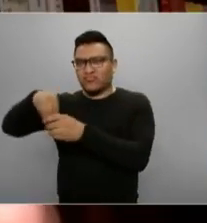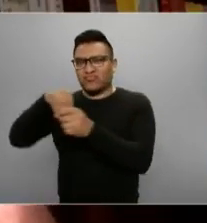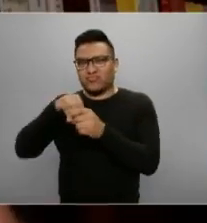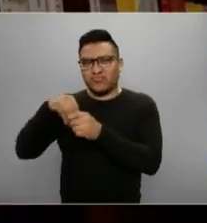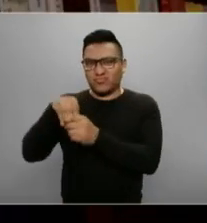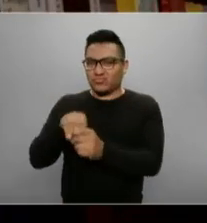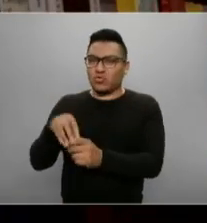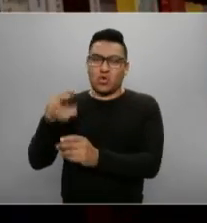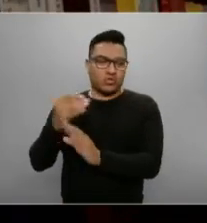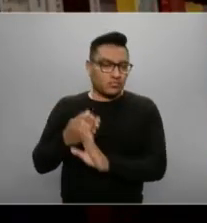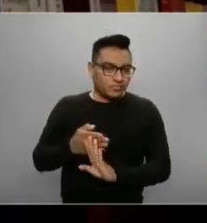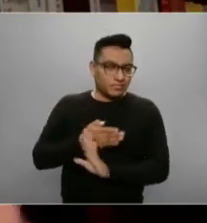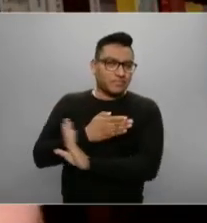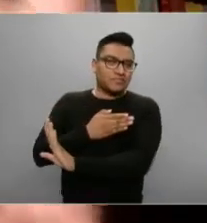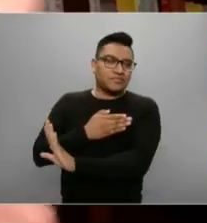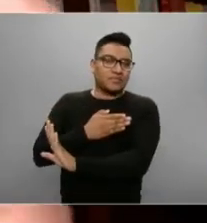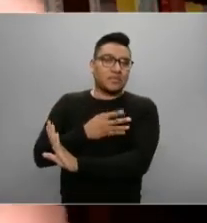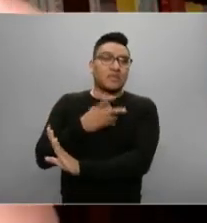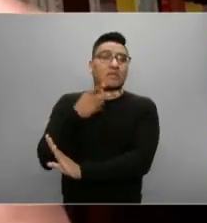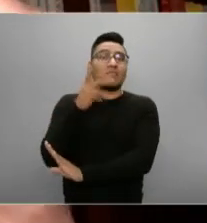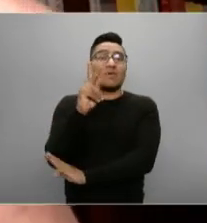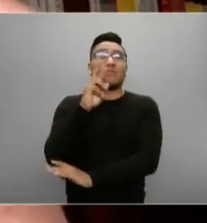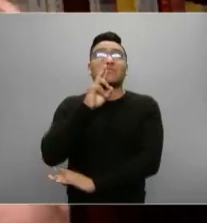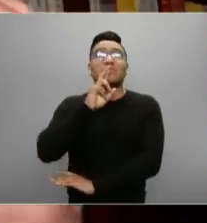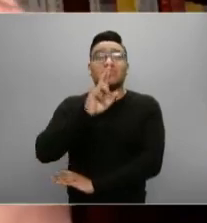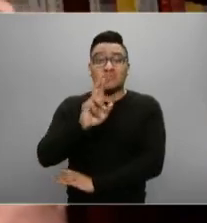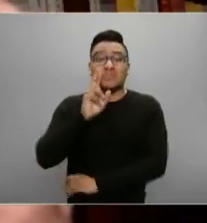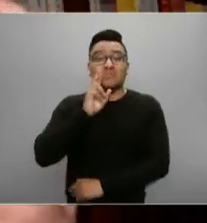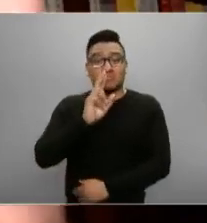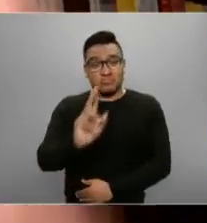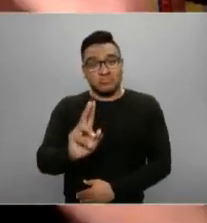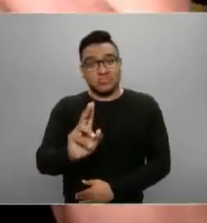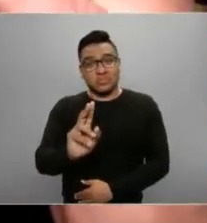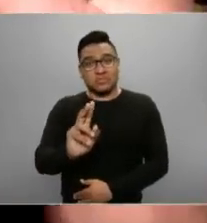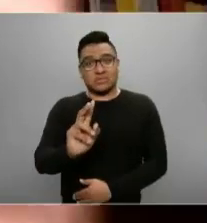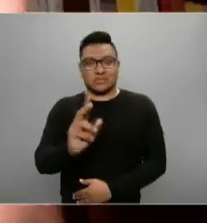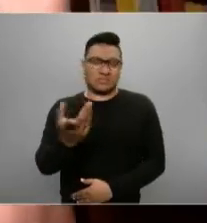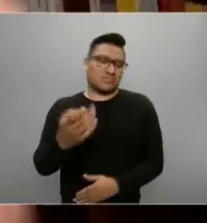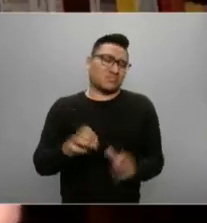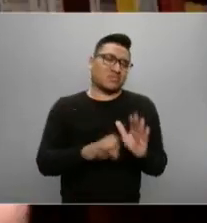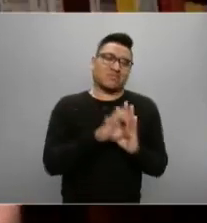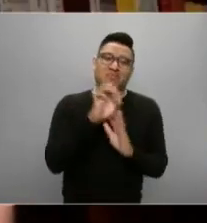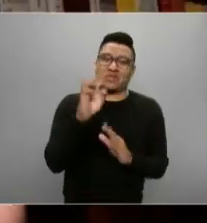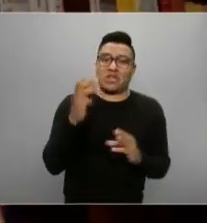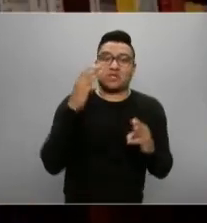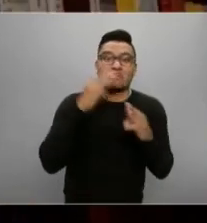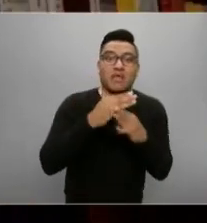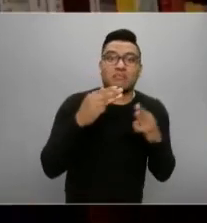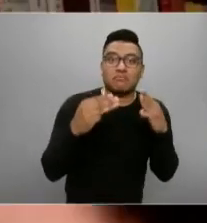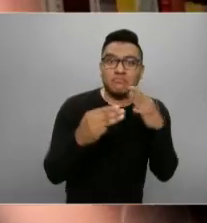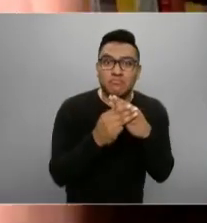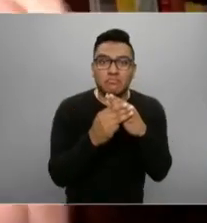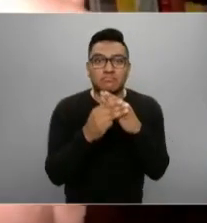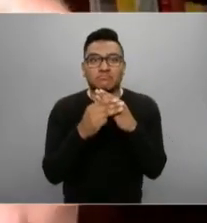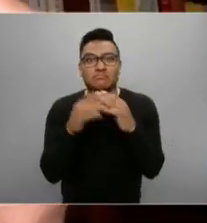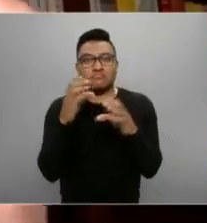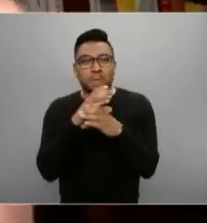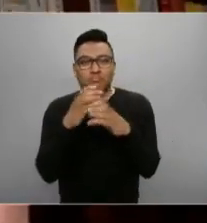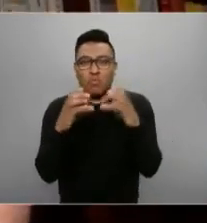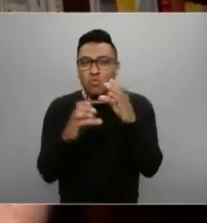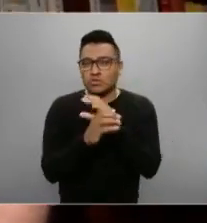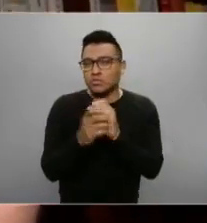Pero la solución vendrá cuando vengan estos insumos que verdaderamente resuelven, y me refiero a